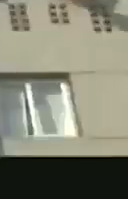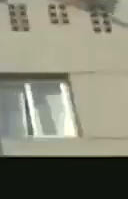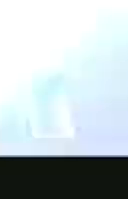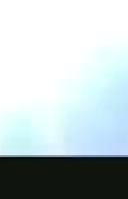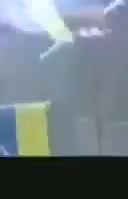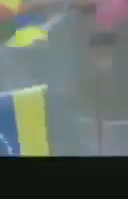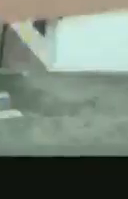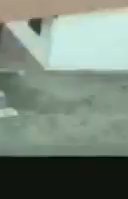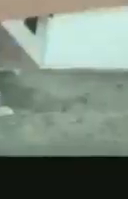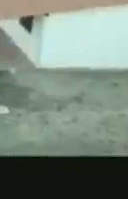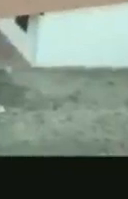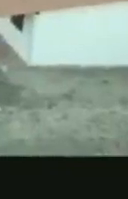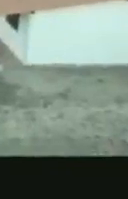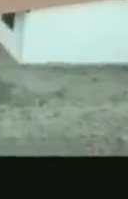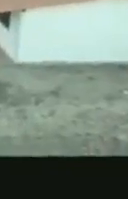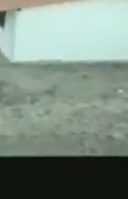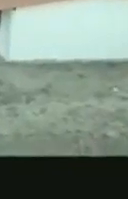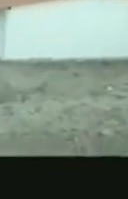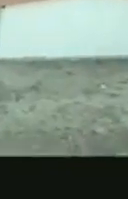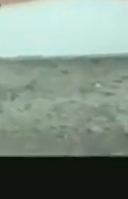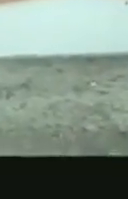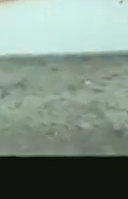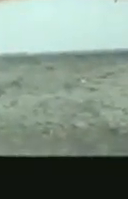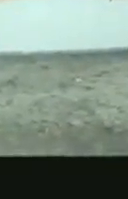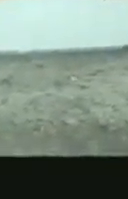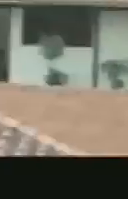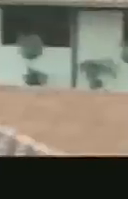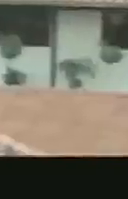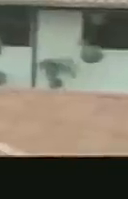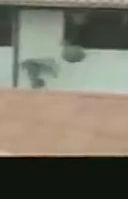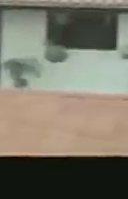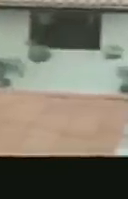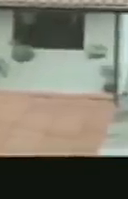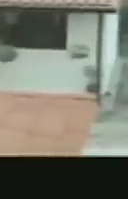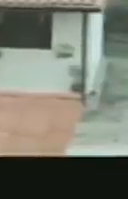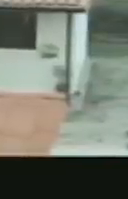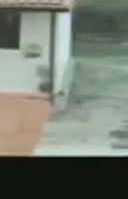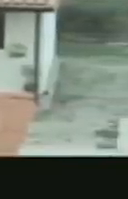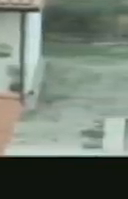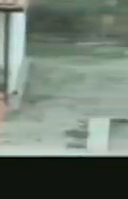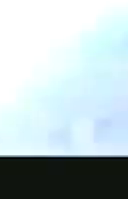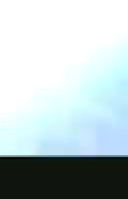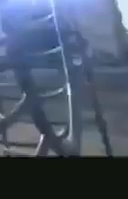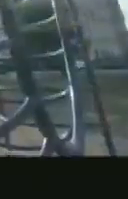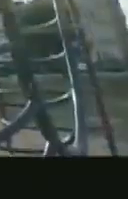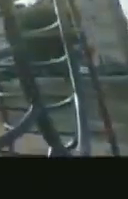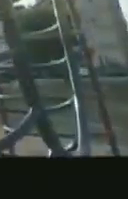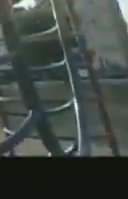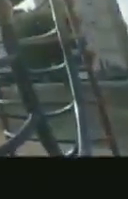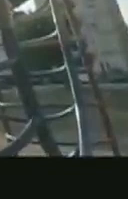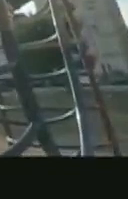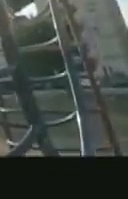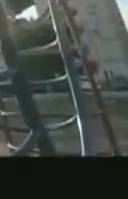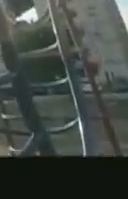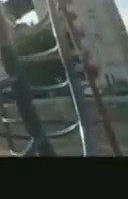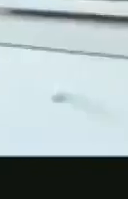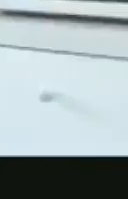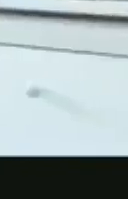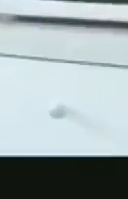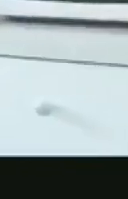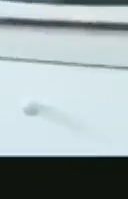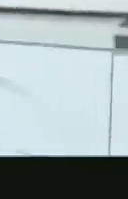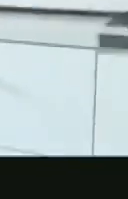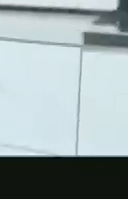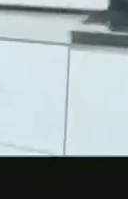este esfuerzo se traduce en justicia social, compromiso, lealtad, amor y esperanza. La gran misión vivienda Venezuela